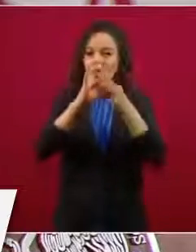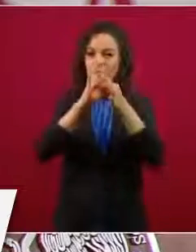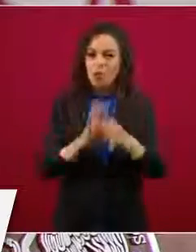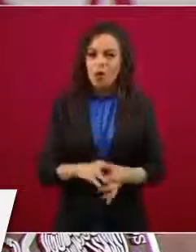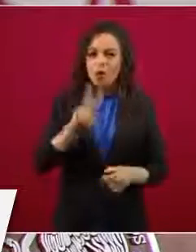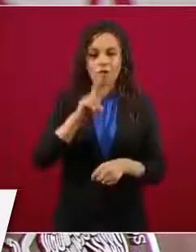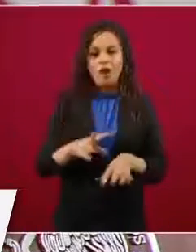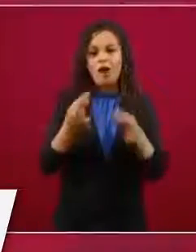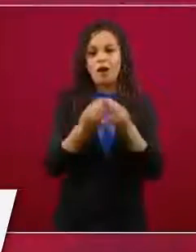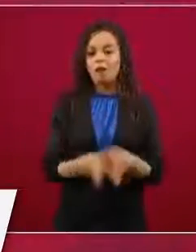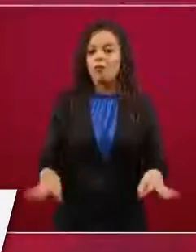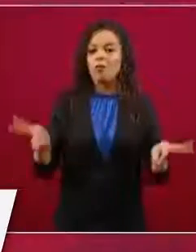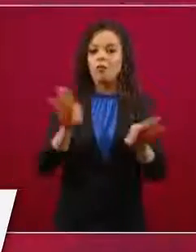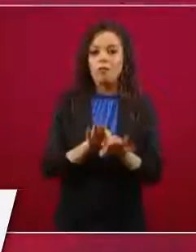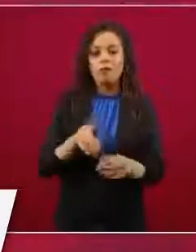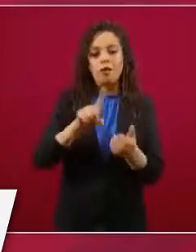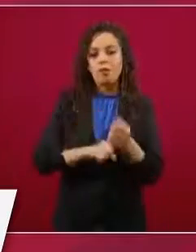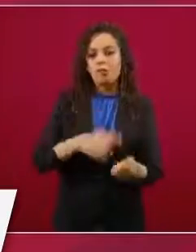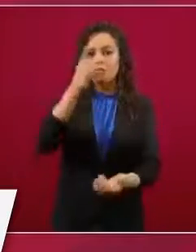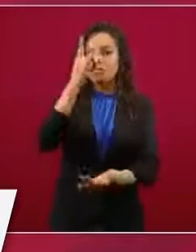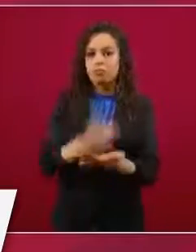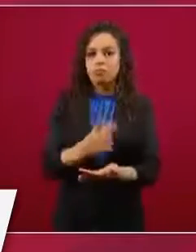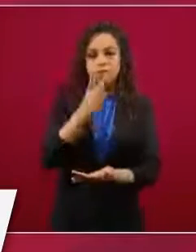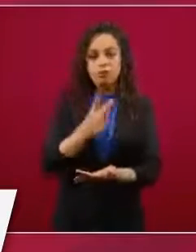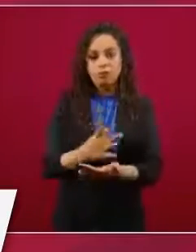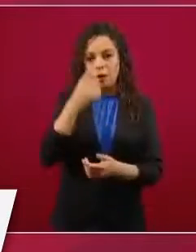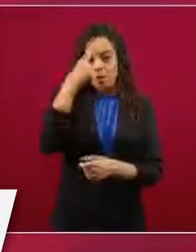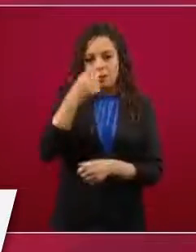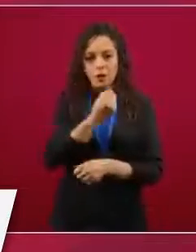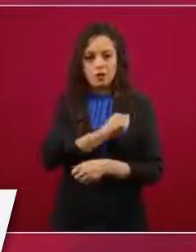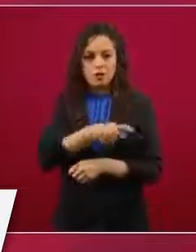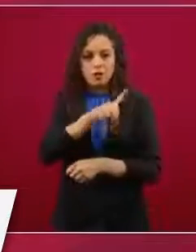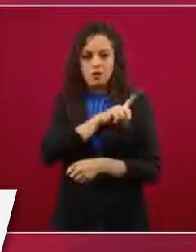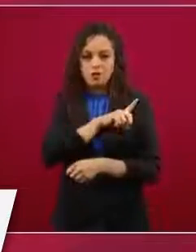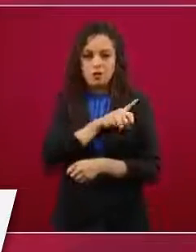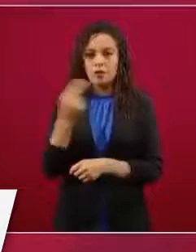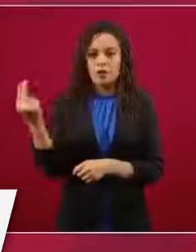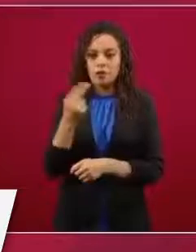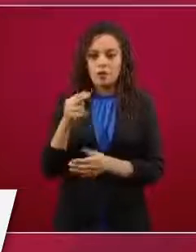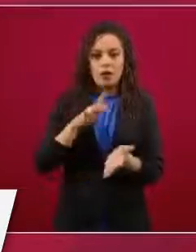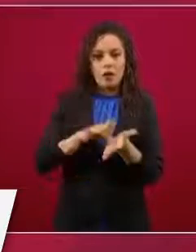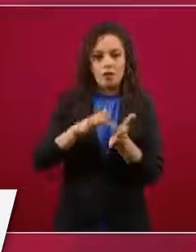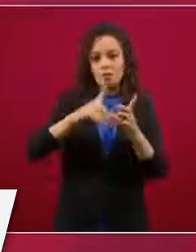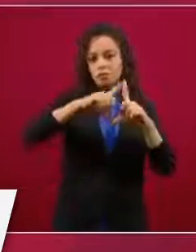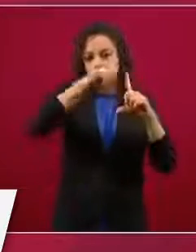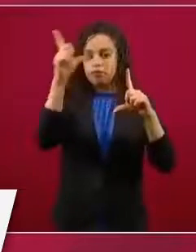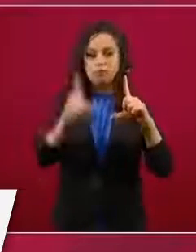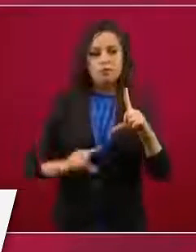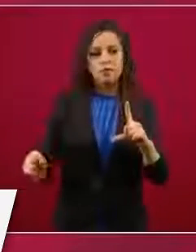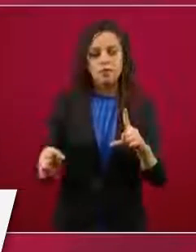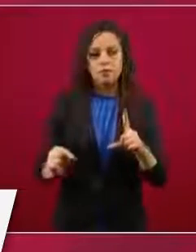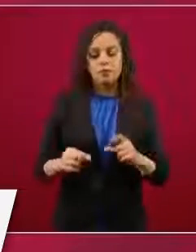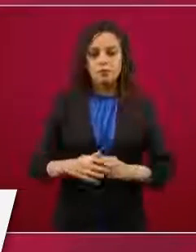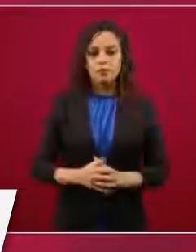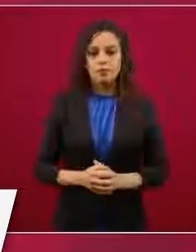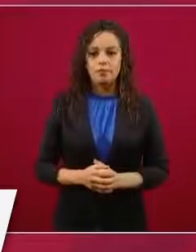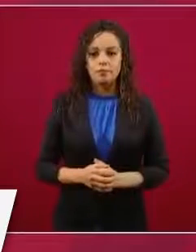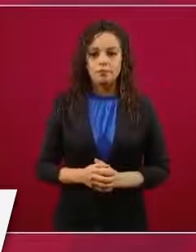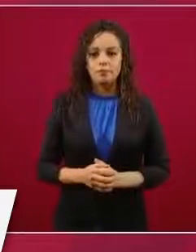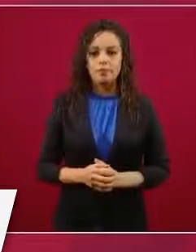solamente como un único sistema de salud del Estado mexicano. Y no se trata,